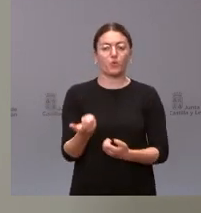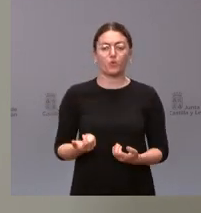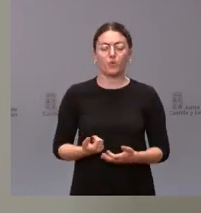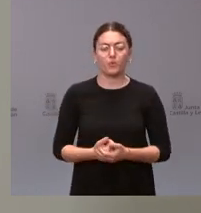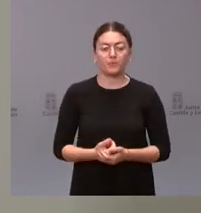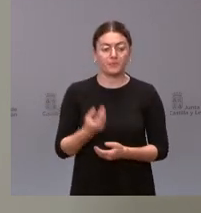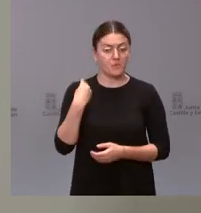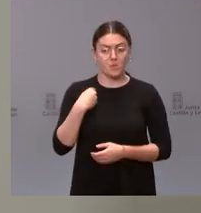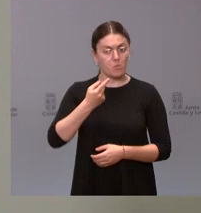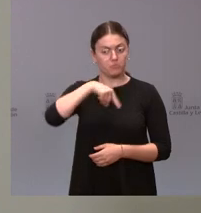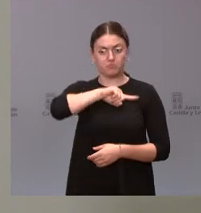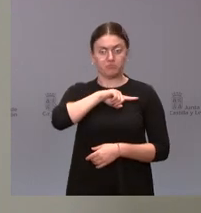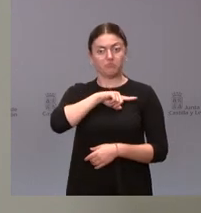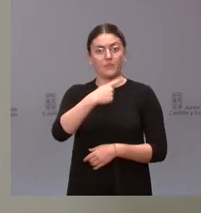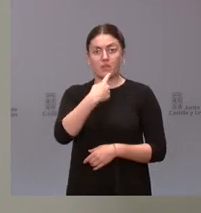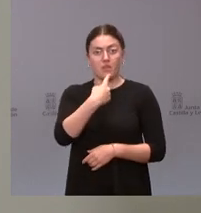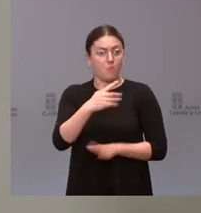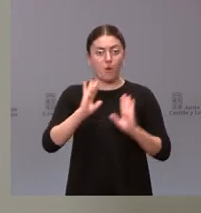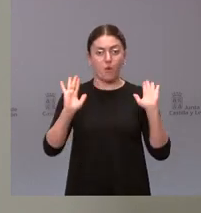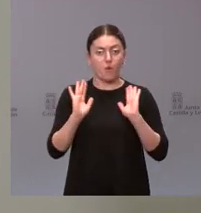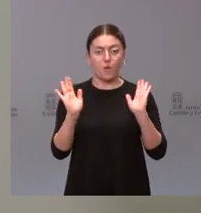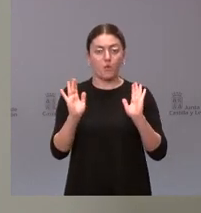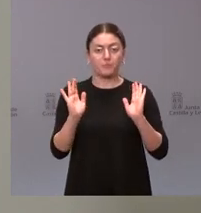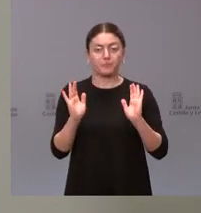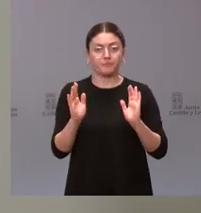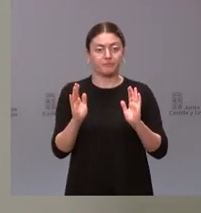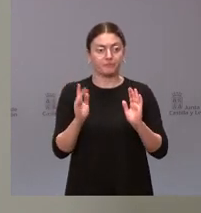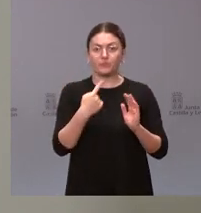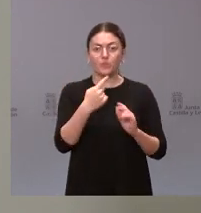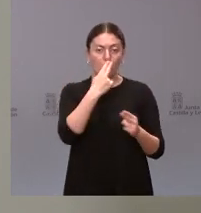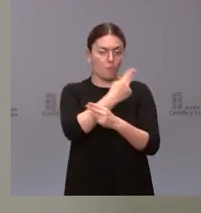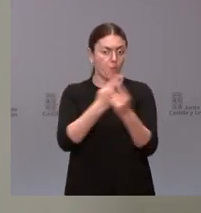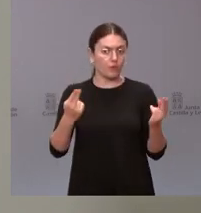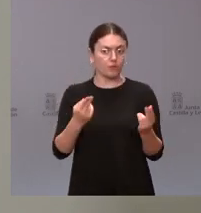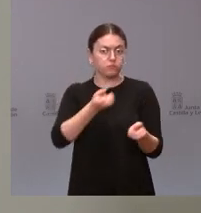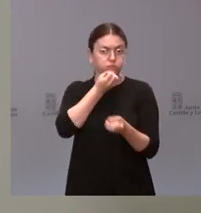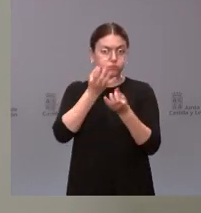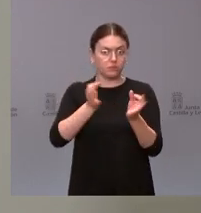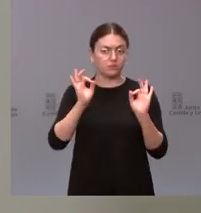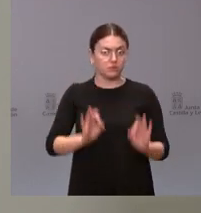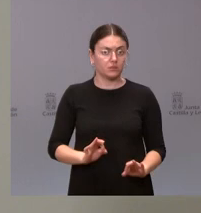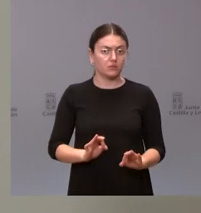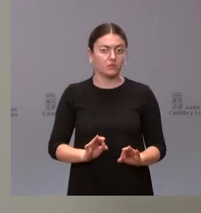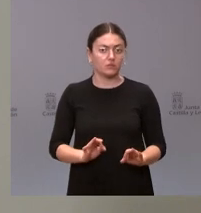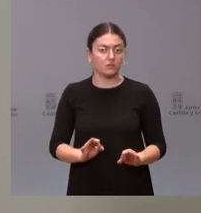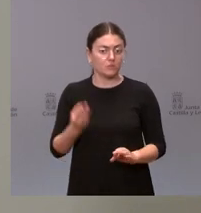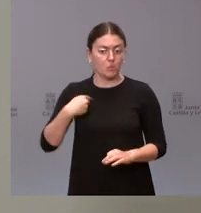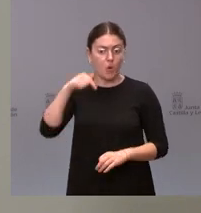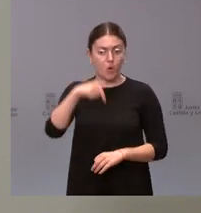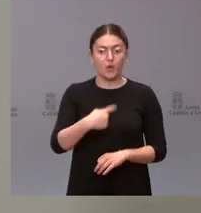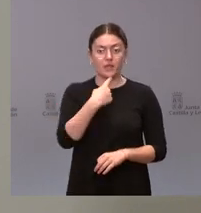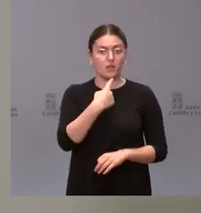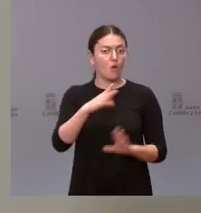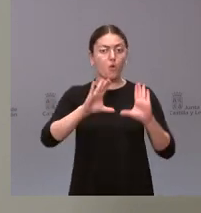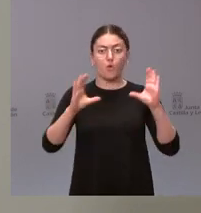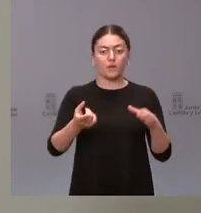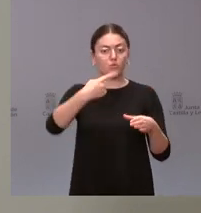lo que hemos mantenido y que se ha puesto de manifiesto como ha visto usted públicamente también en la mañana de hoy por parte de todo el